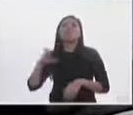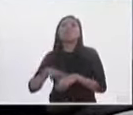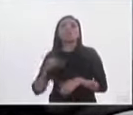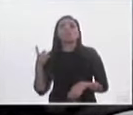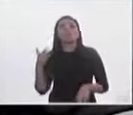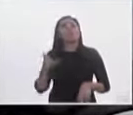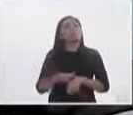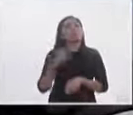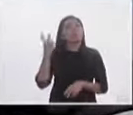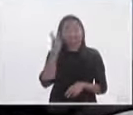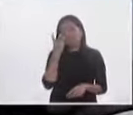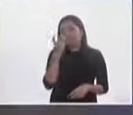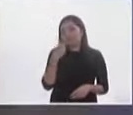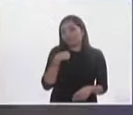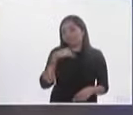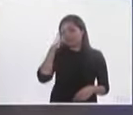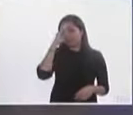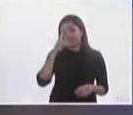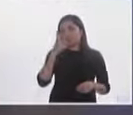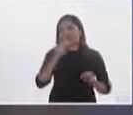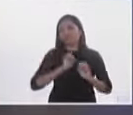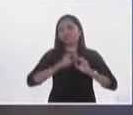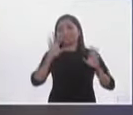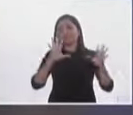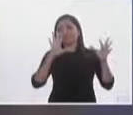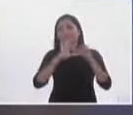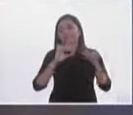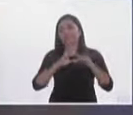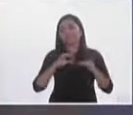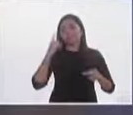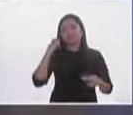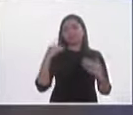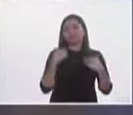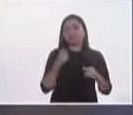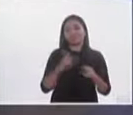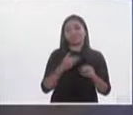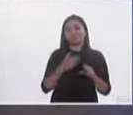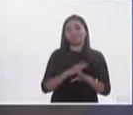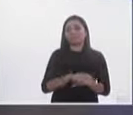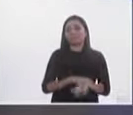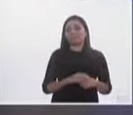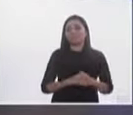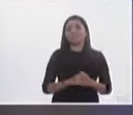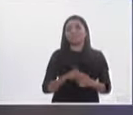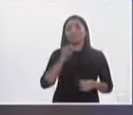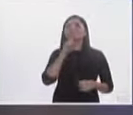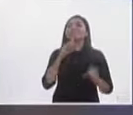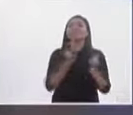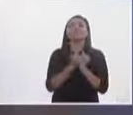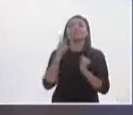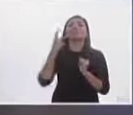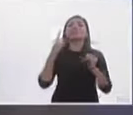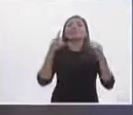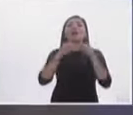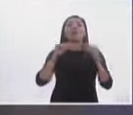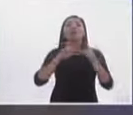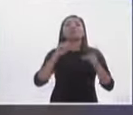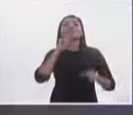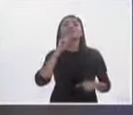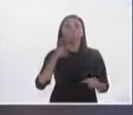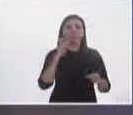exploraríamos más elementos de comprensión de lo que ocurrió en las campañas electorales lo que se decía de Zapopan que Zapopan es un